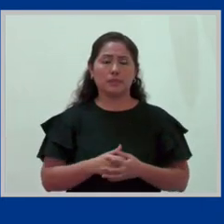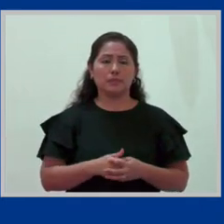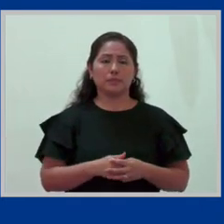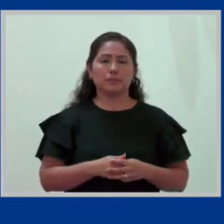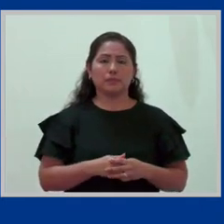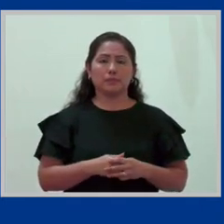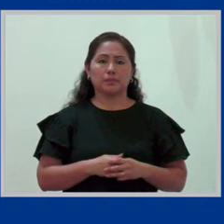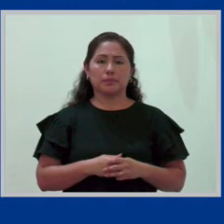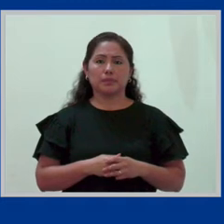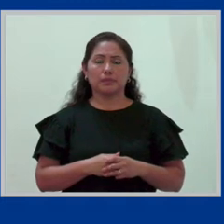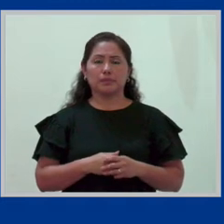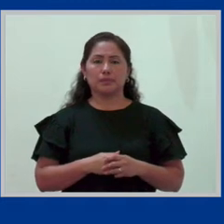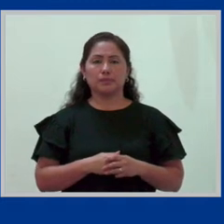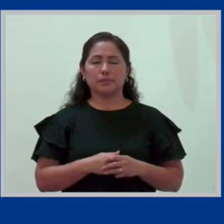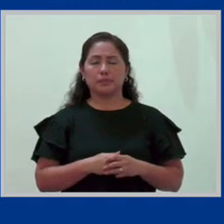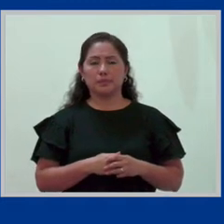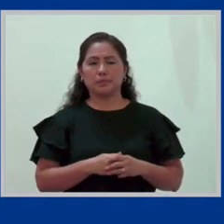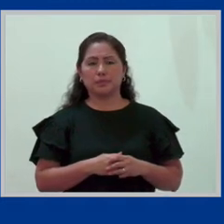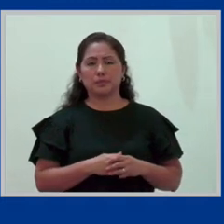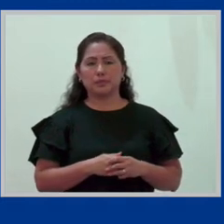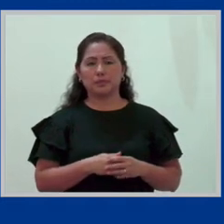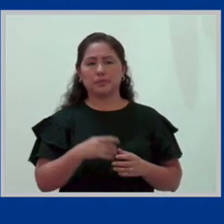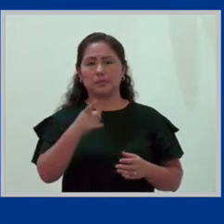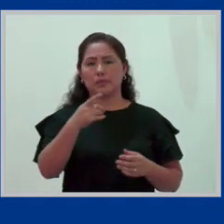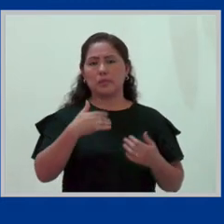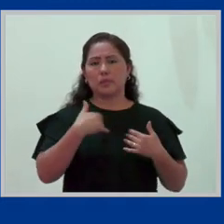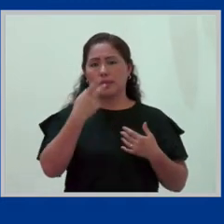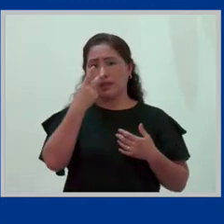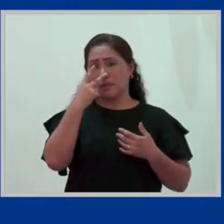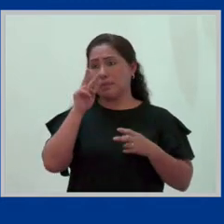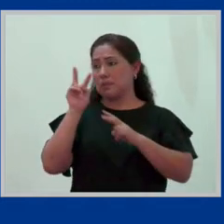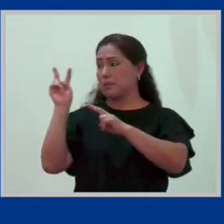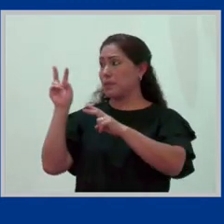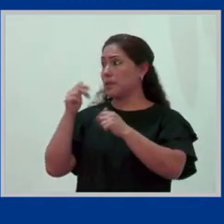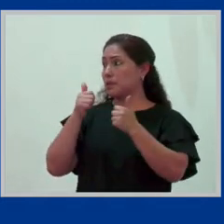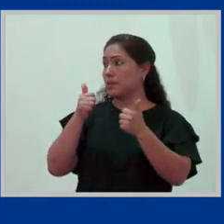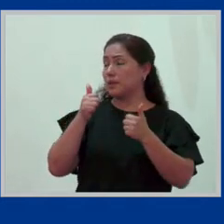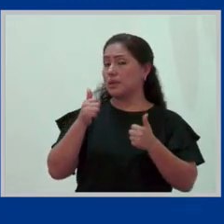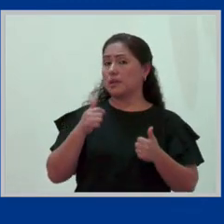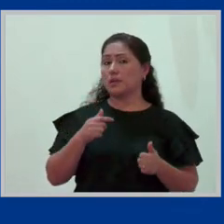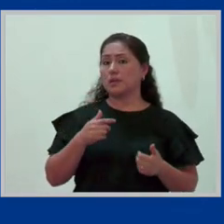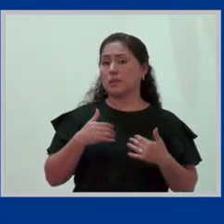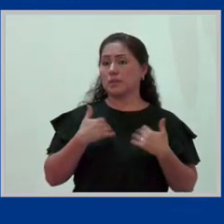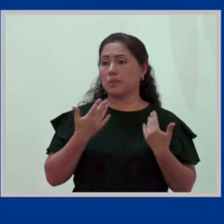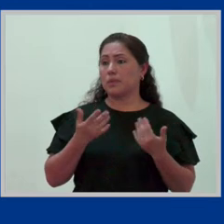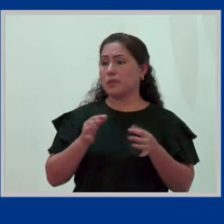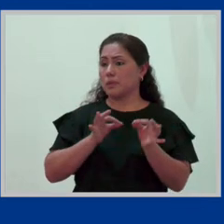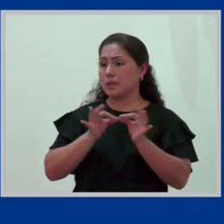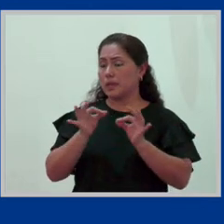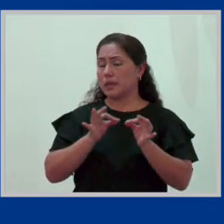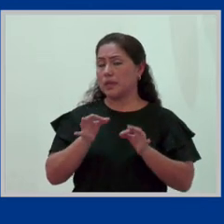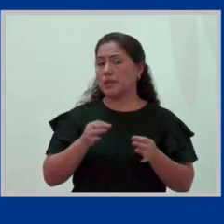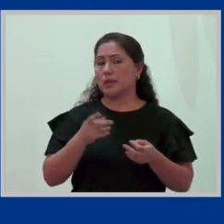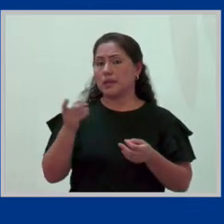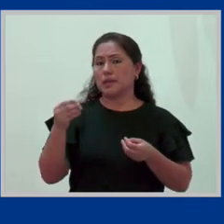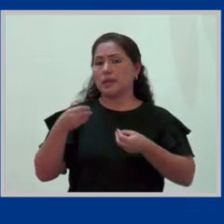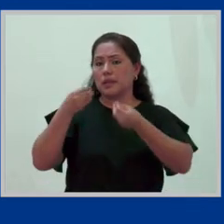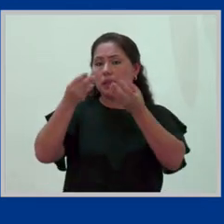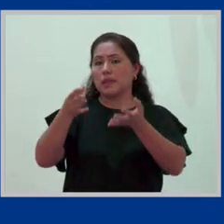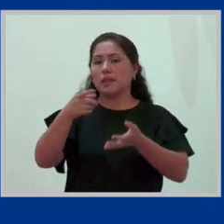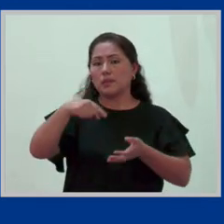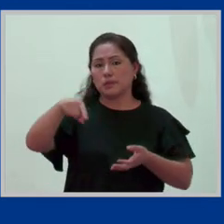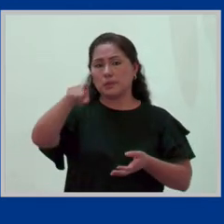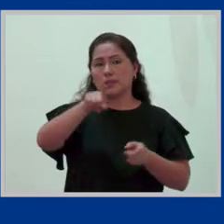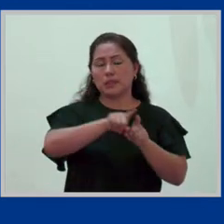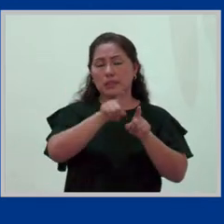Ustedes no estoy segura que puedan verlo bien, pero no se preocupen porque confirmaba con los organizadores que se les va a